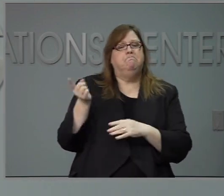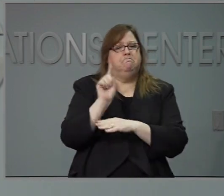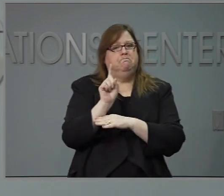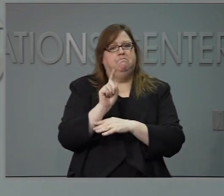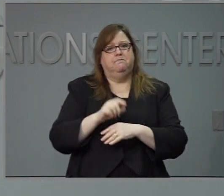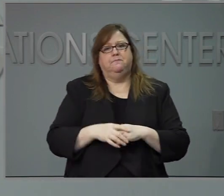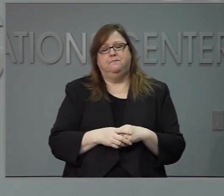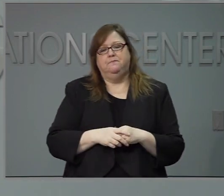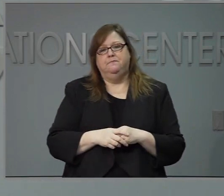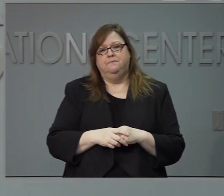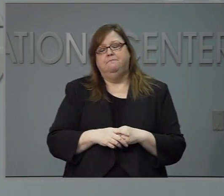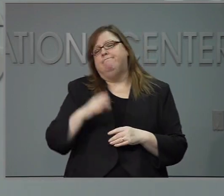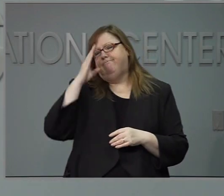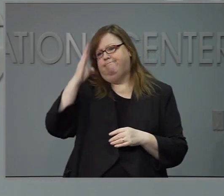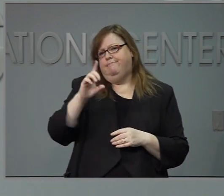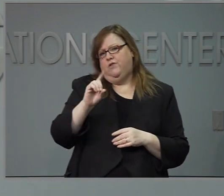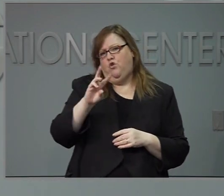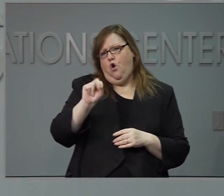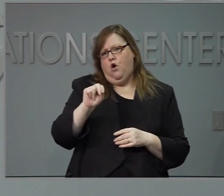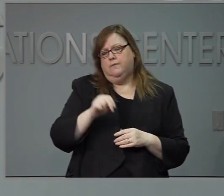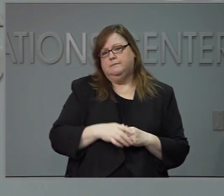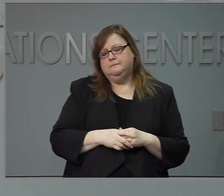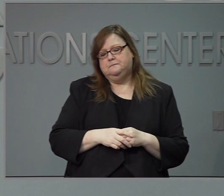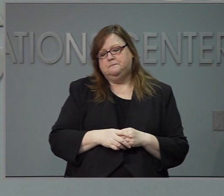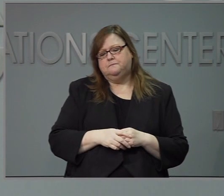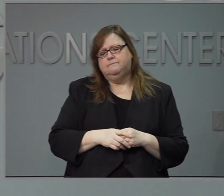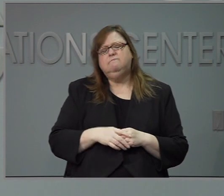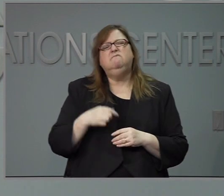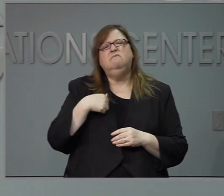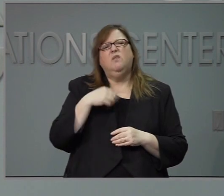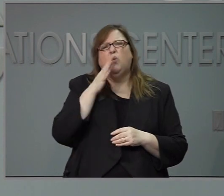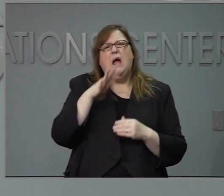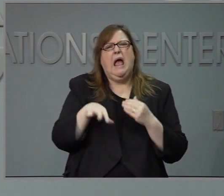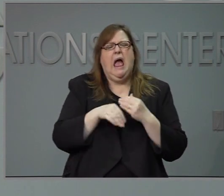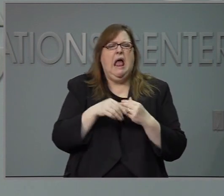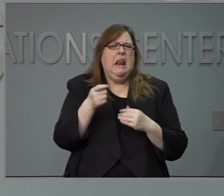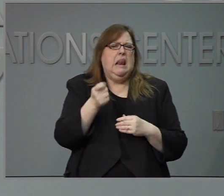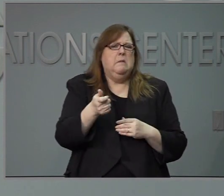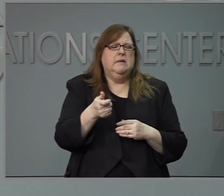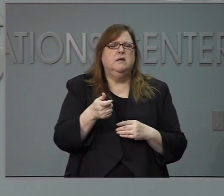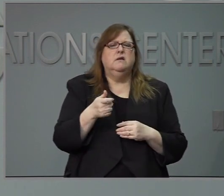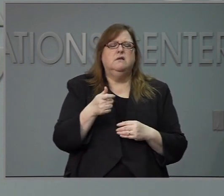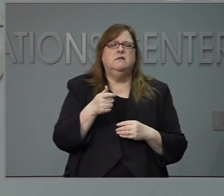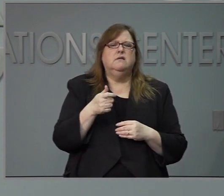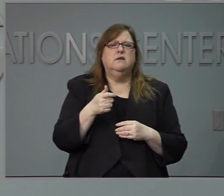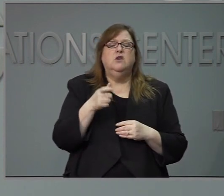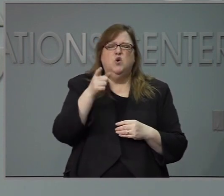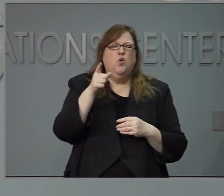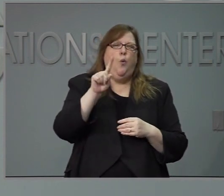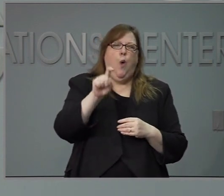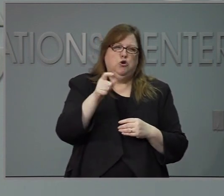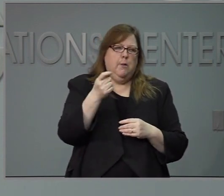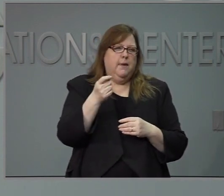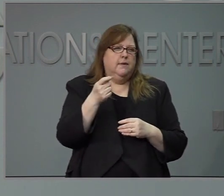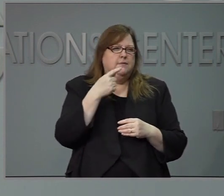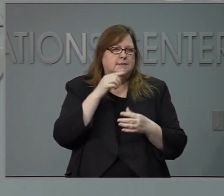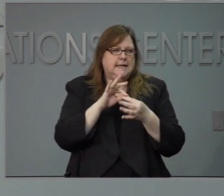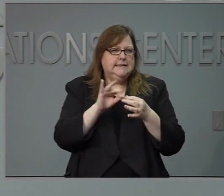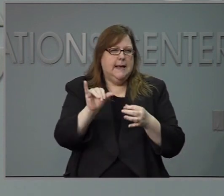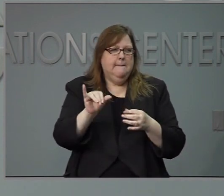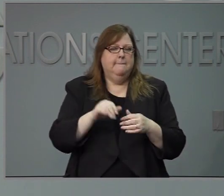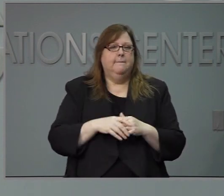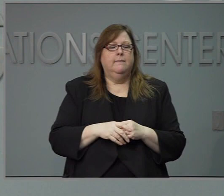Hola, yo lo único que quisiera agregar y creo que lo dijiste la naturaleza de tu pregunta vemos las métricas así como los